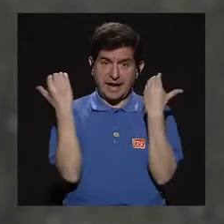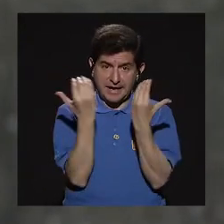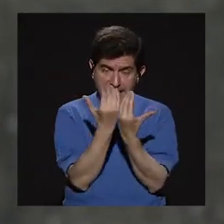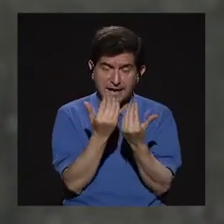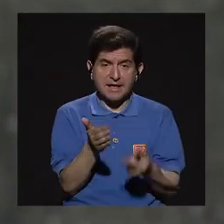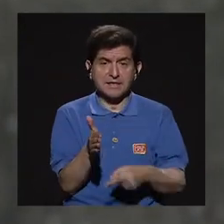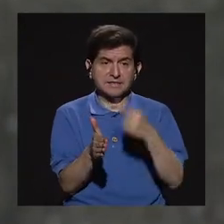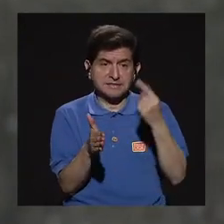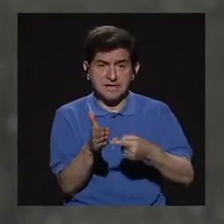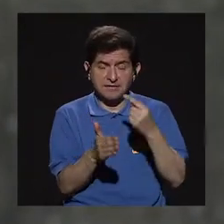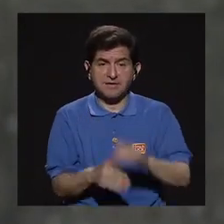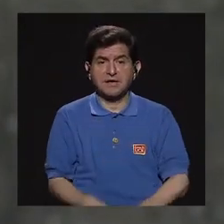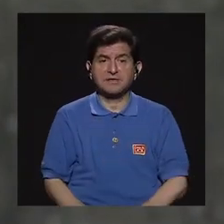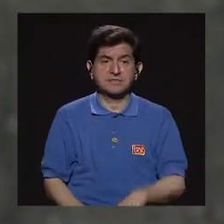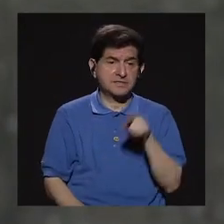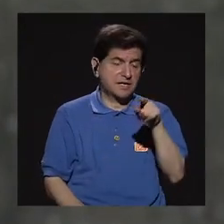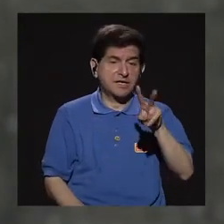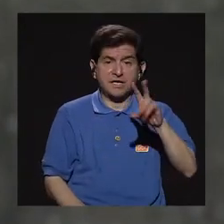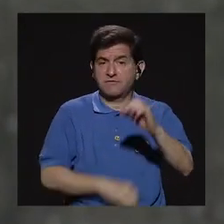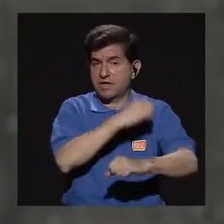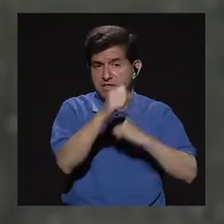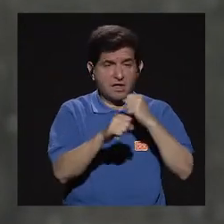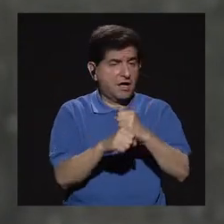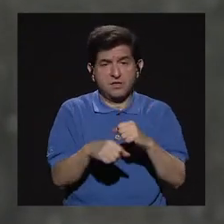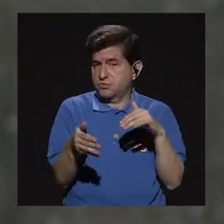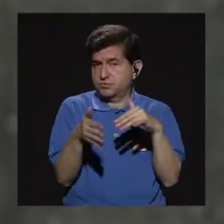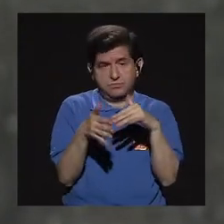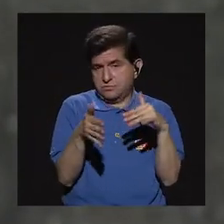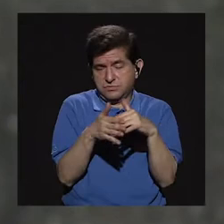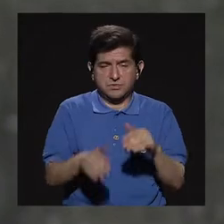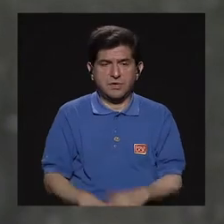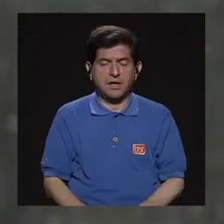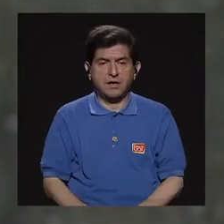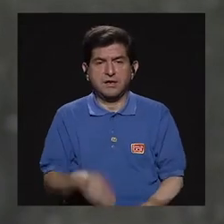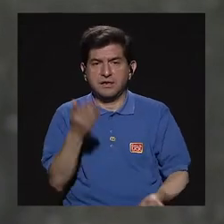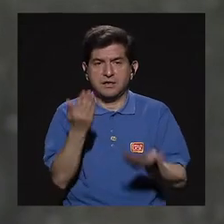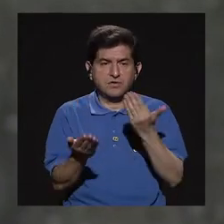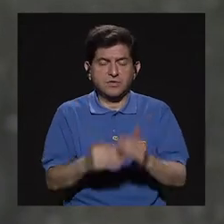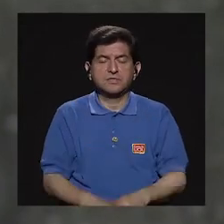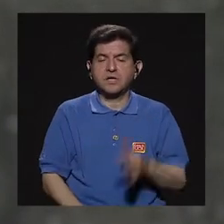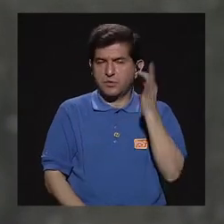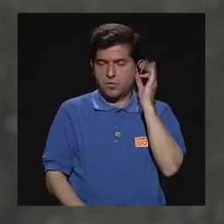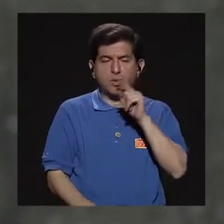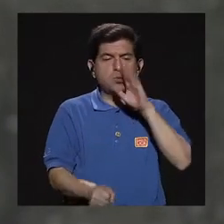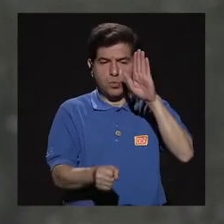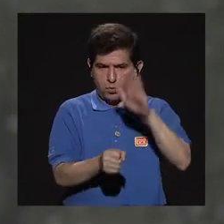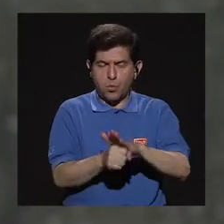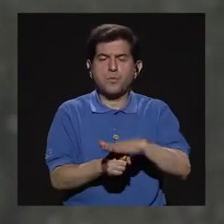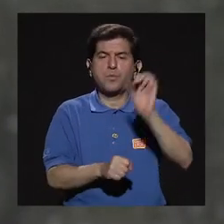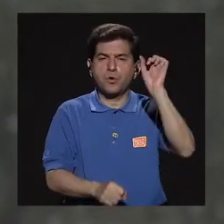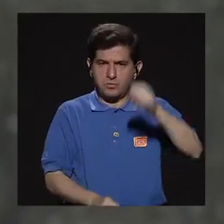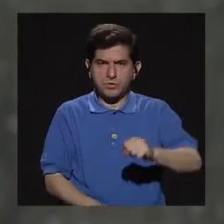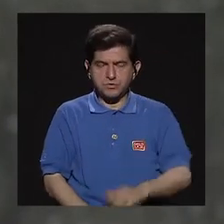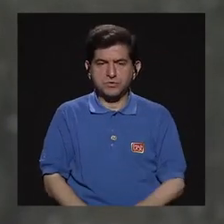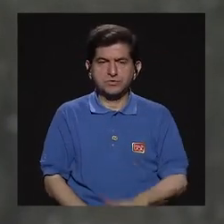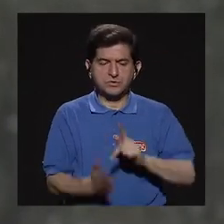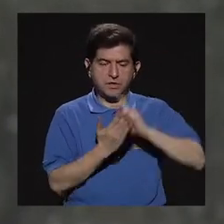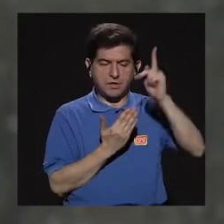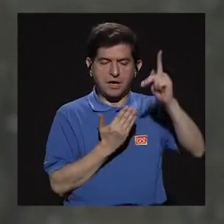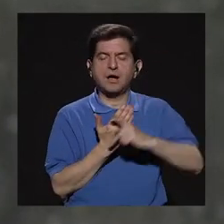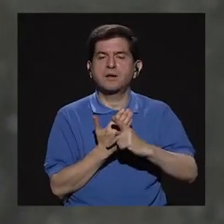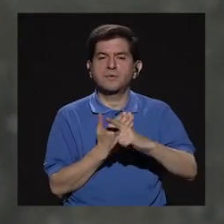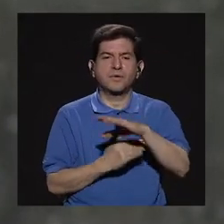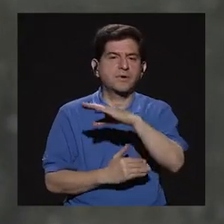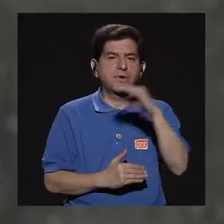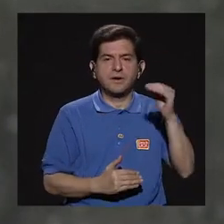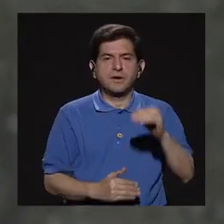vez muchas de ellas tienen 20 años de no estudiar. Entonces, que también vayan a ser mujeres que sean comprometidas, digamos, con el programa